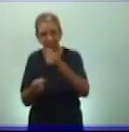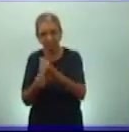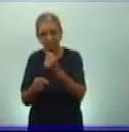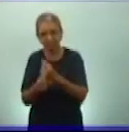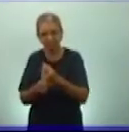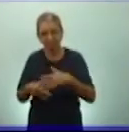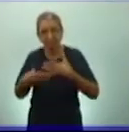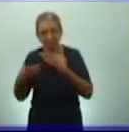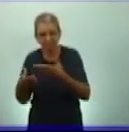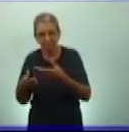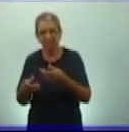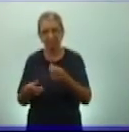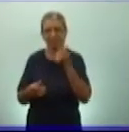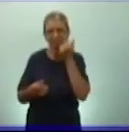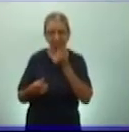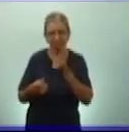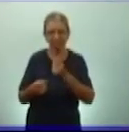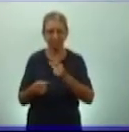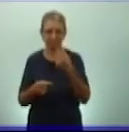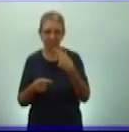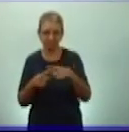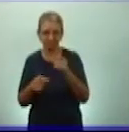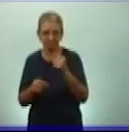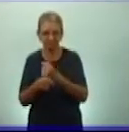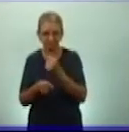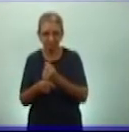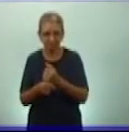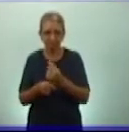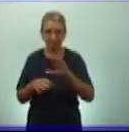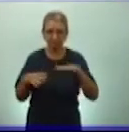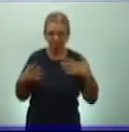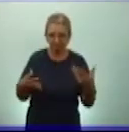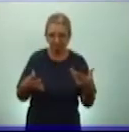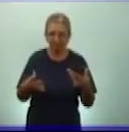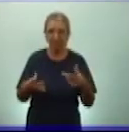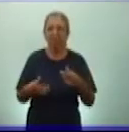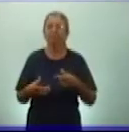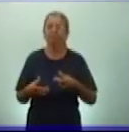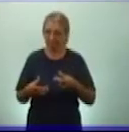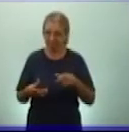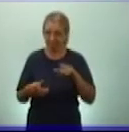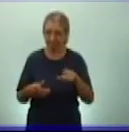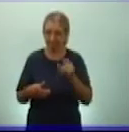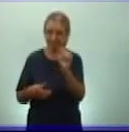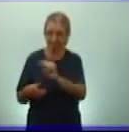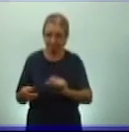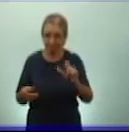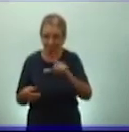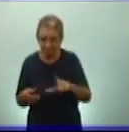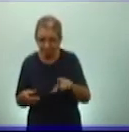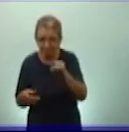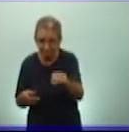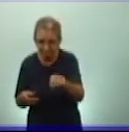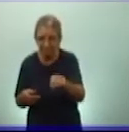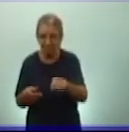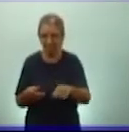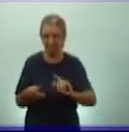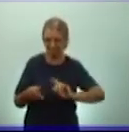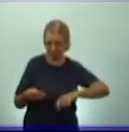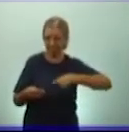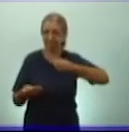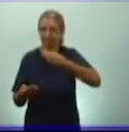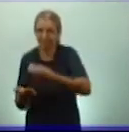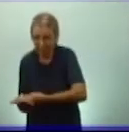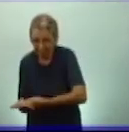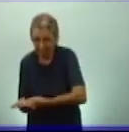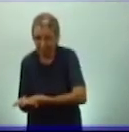esta civilización también vivía en una sociedad tributaria. Existía esclavo, pero este no era la